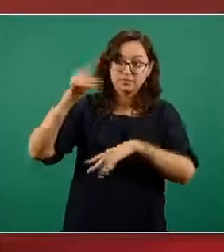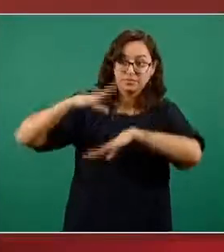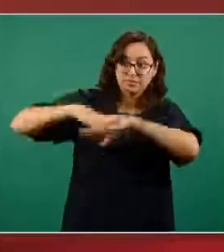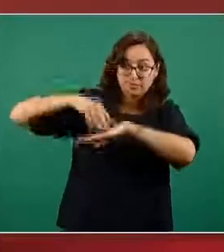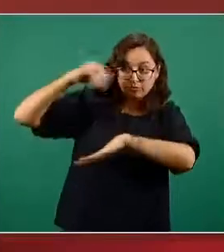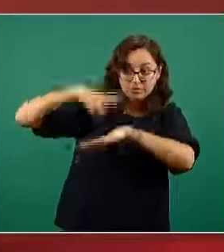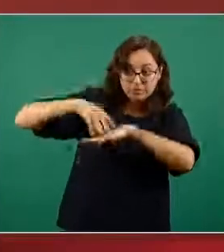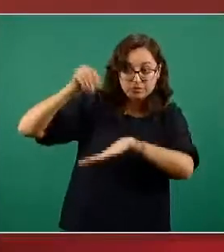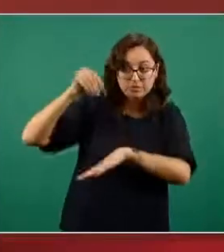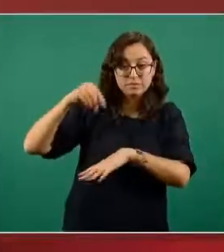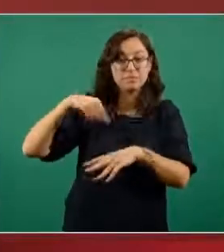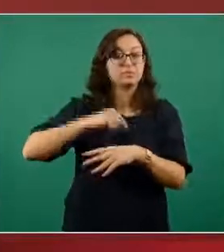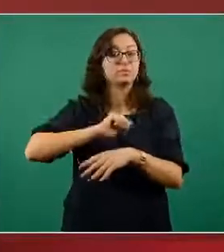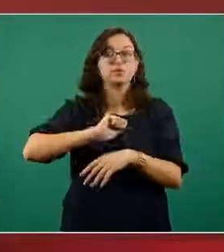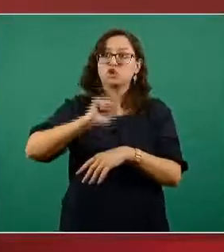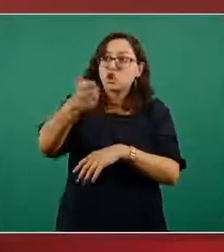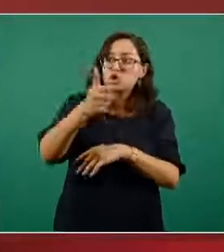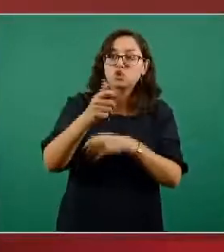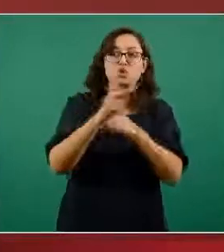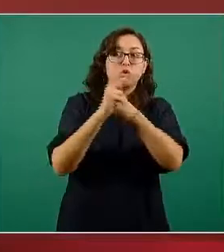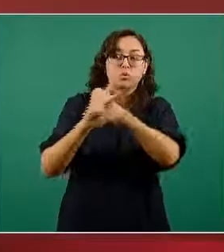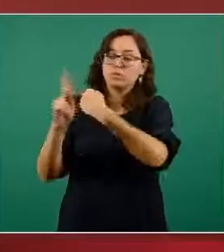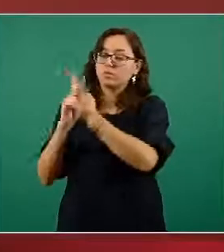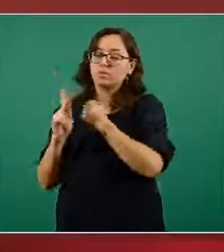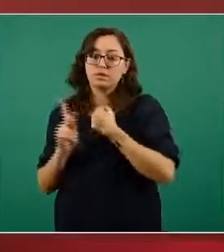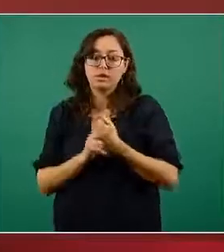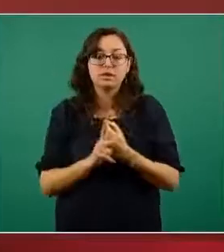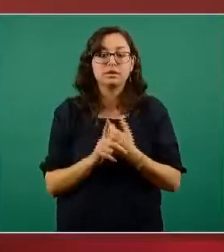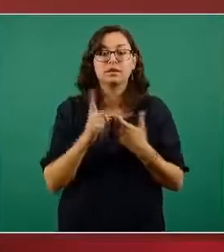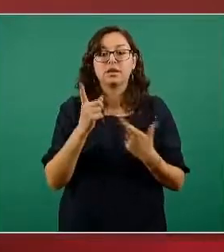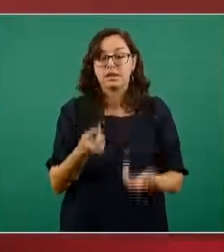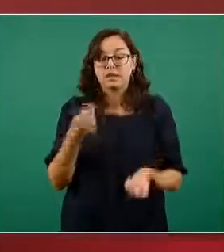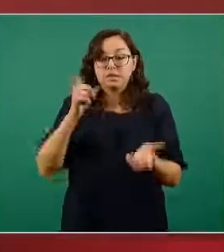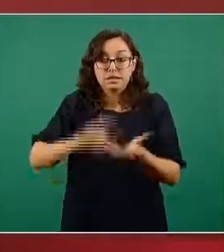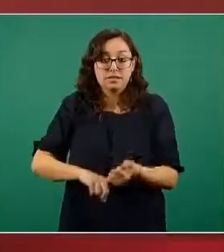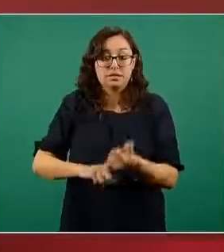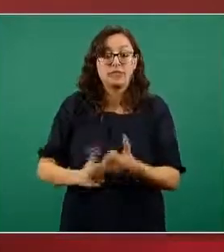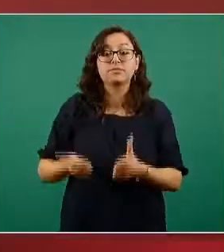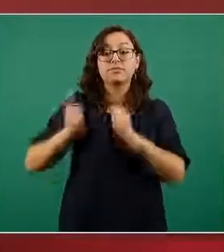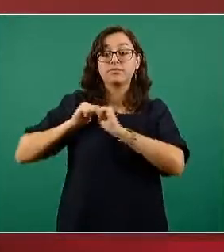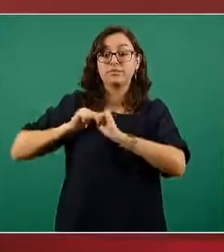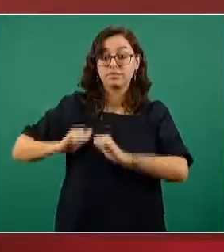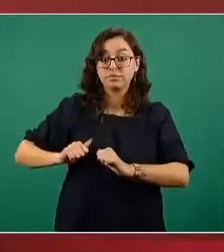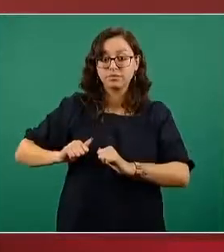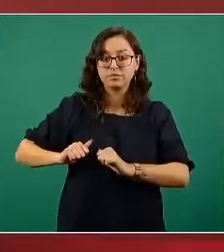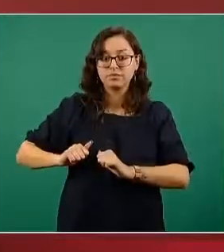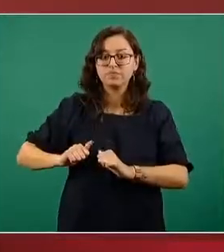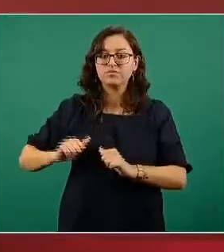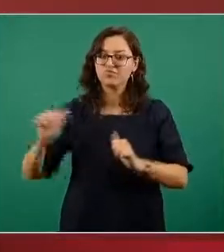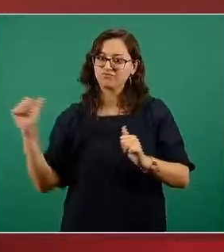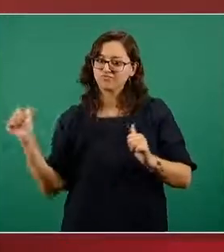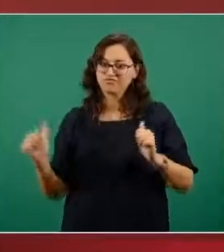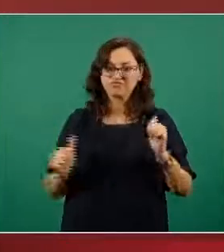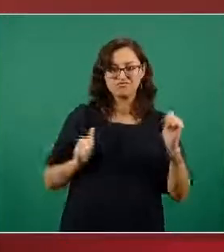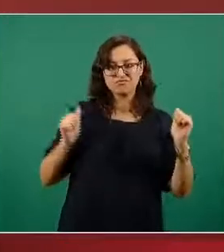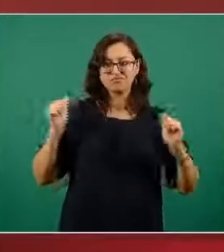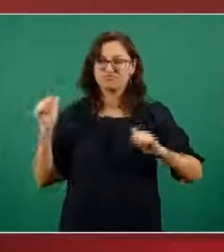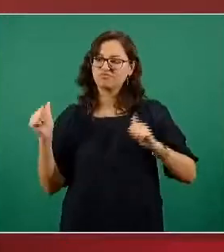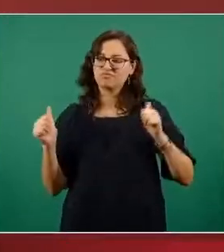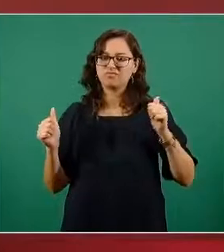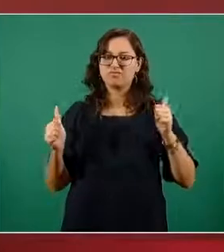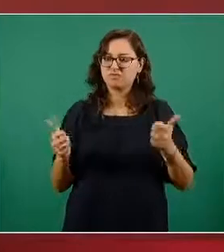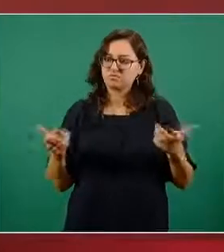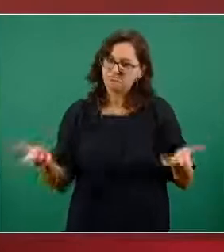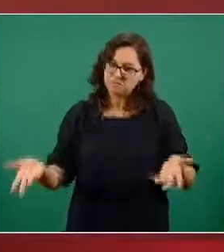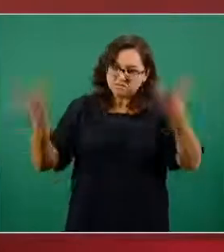inculpó de ello ni en cualquier país del mundo las autoridades sanitarias han pretendido que buscar la inmunidad de rebaño